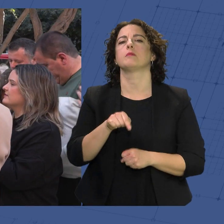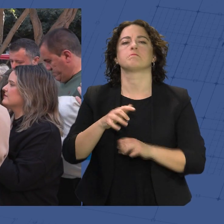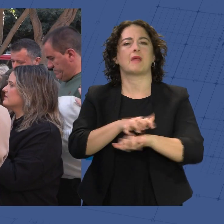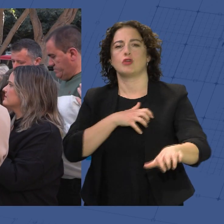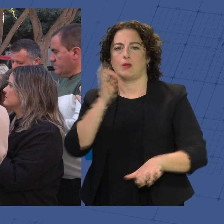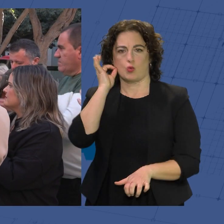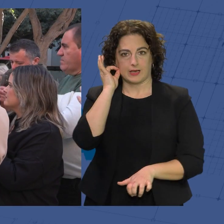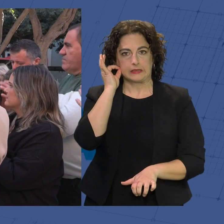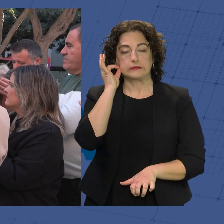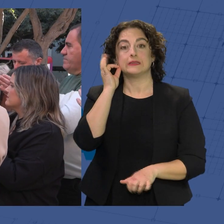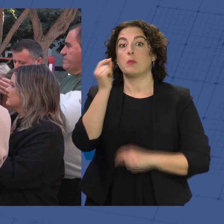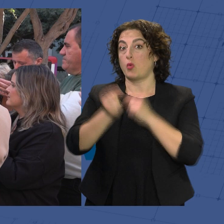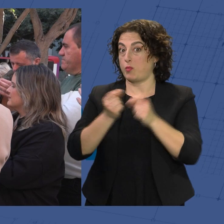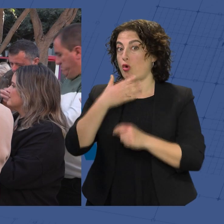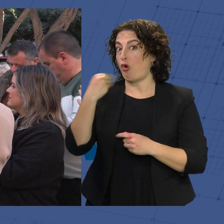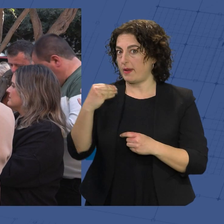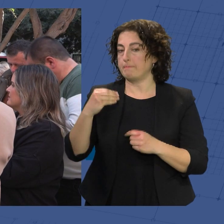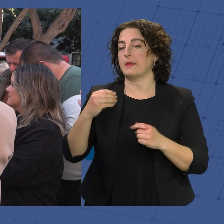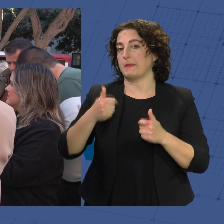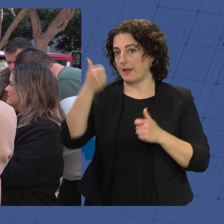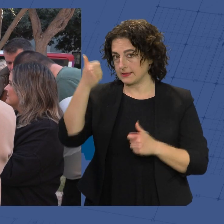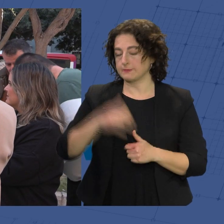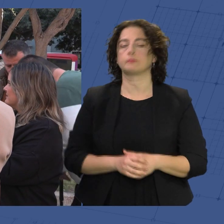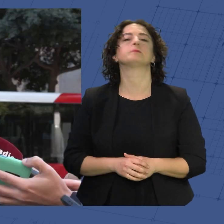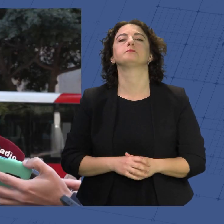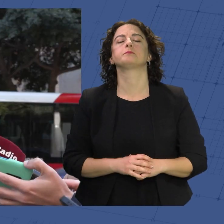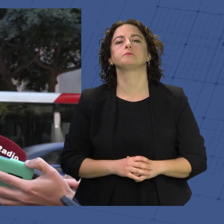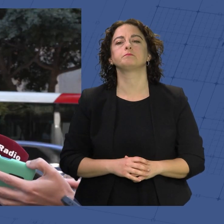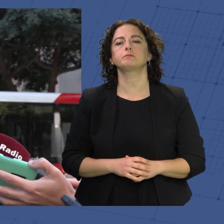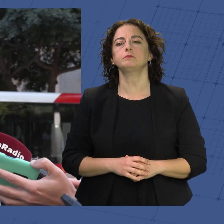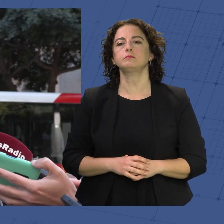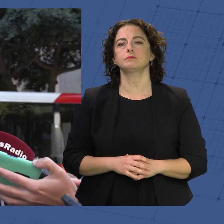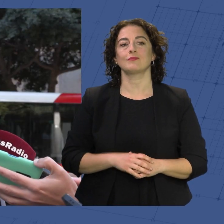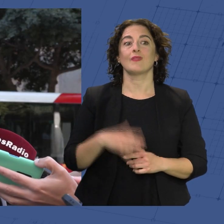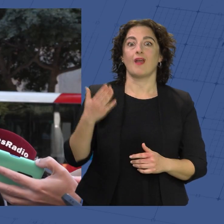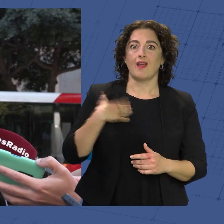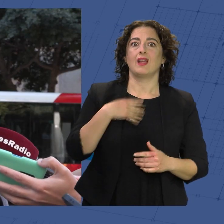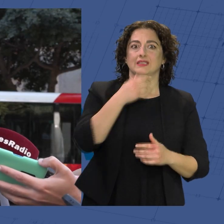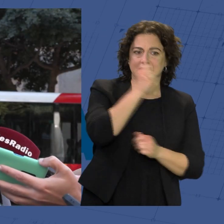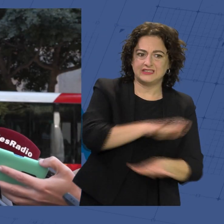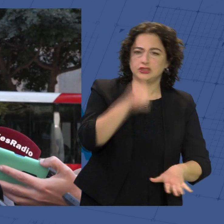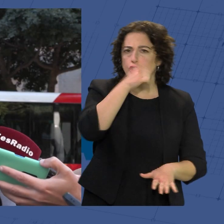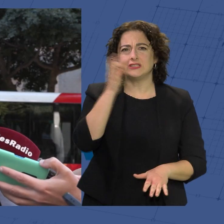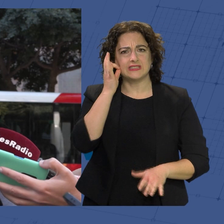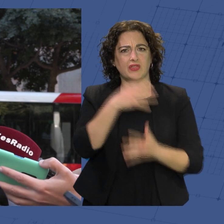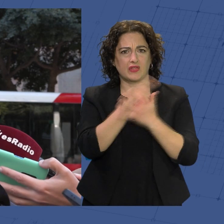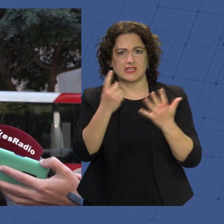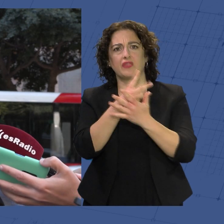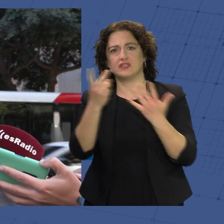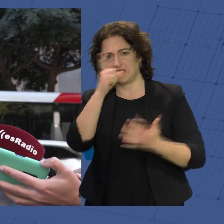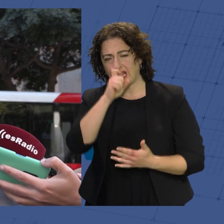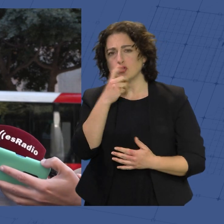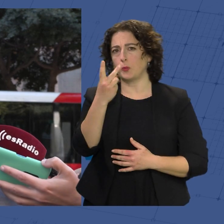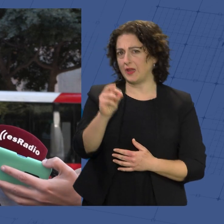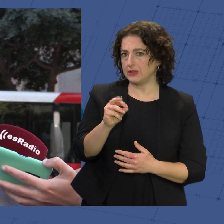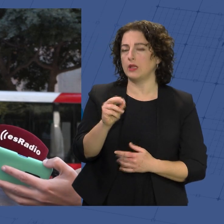mujeres y cada vez más jóvenes. También tenemos casos de niños y niñas con 16, 17 años, con 20,